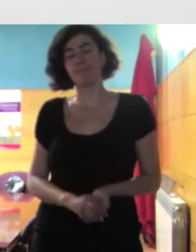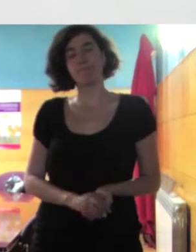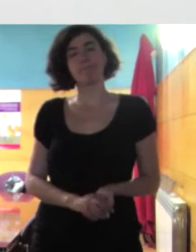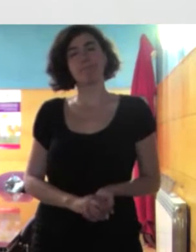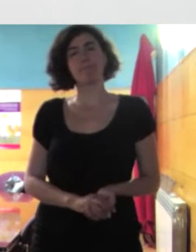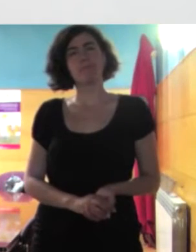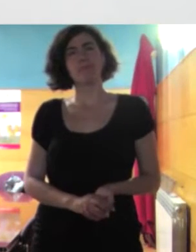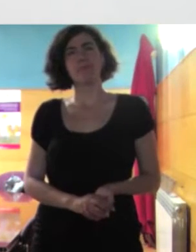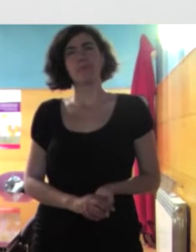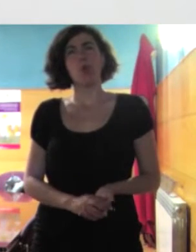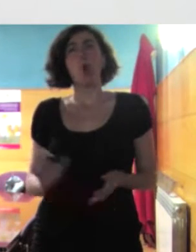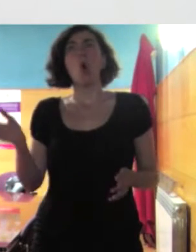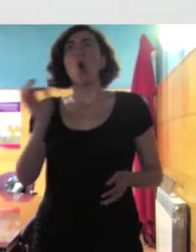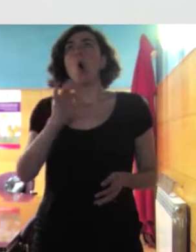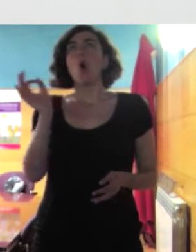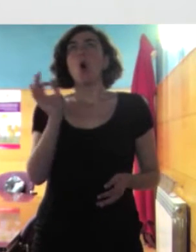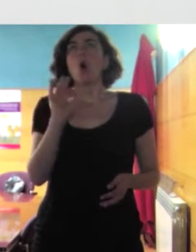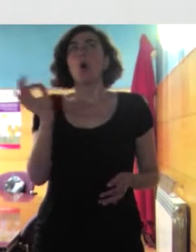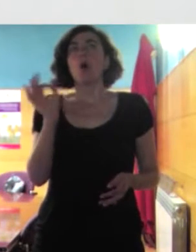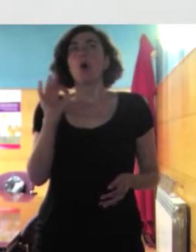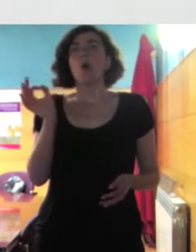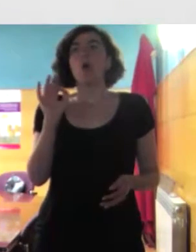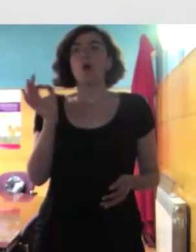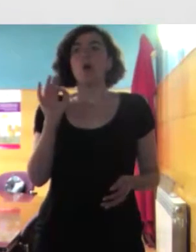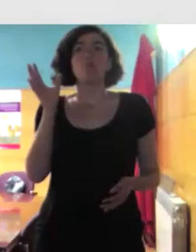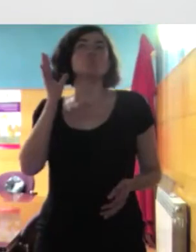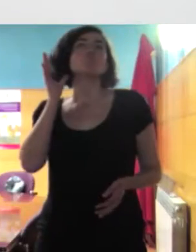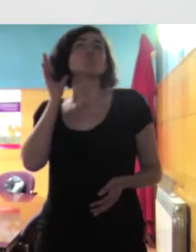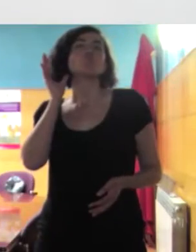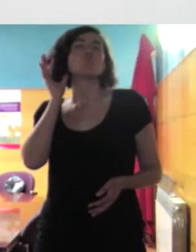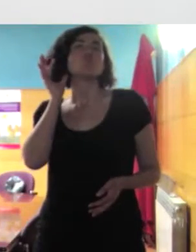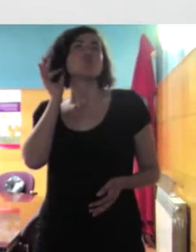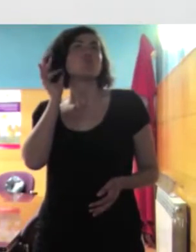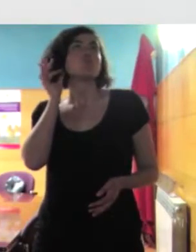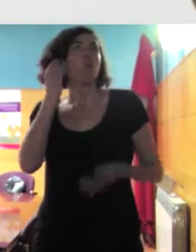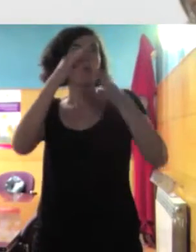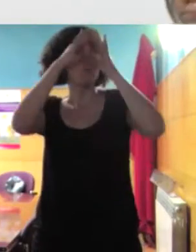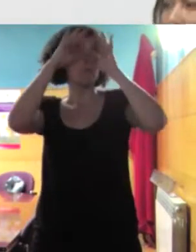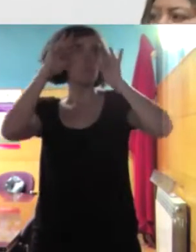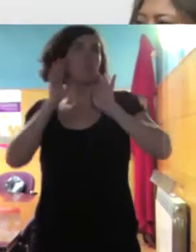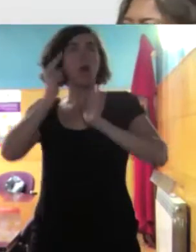que es la forma de las mujeres de mostrarse de modo adecuado